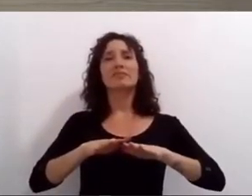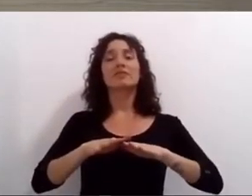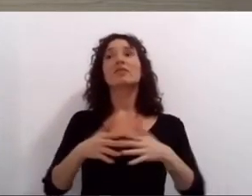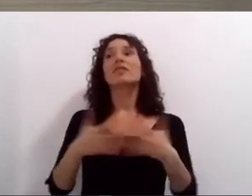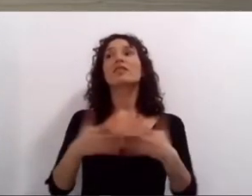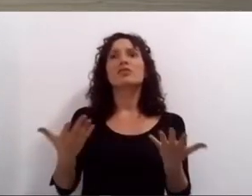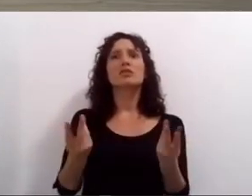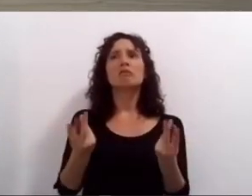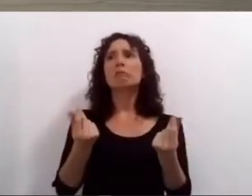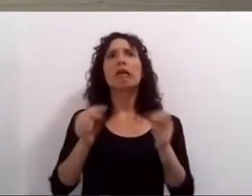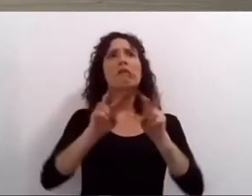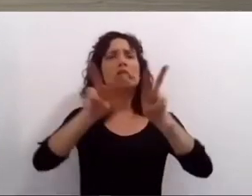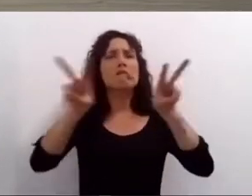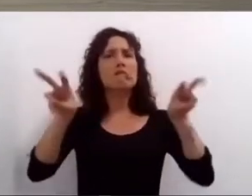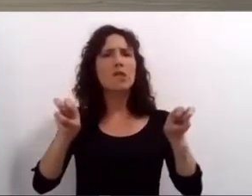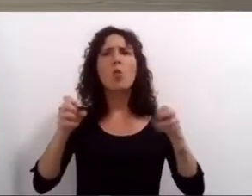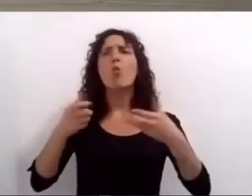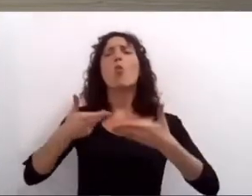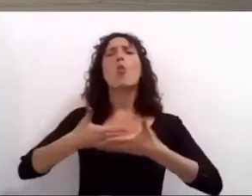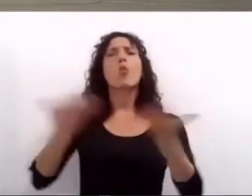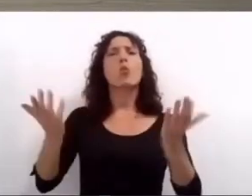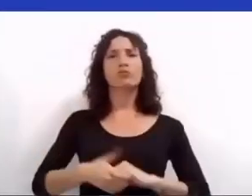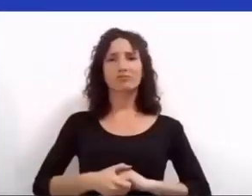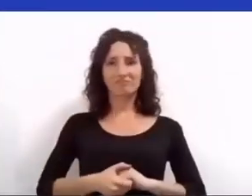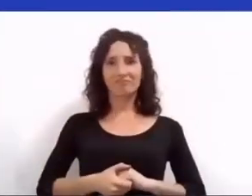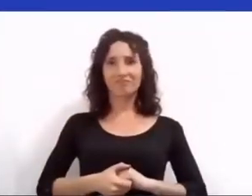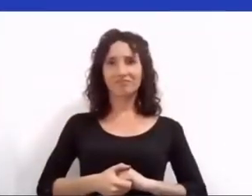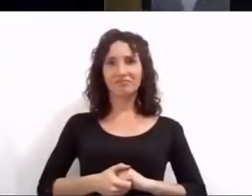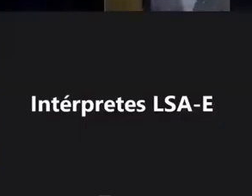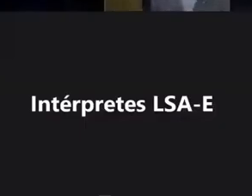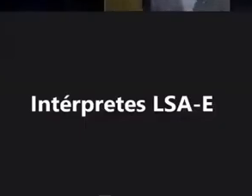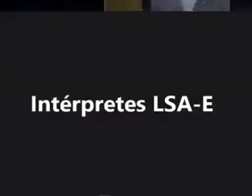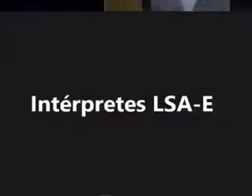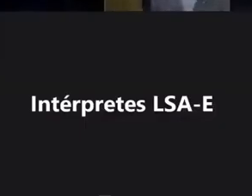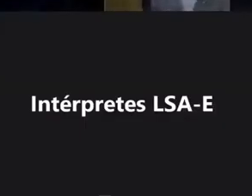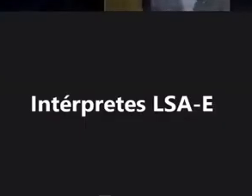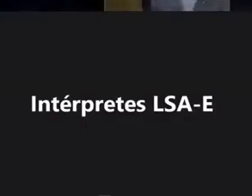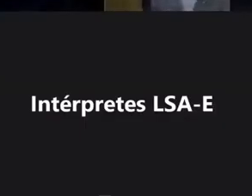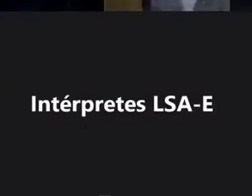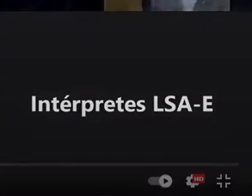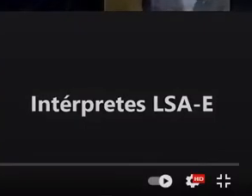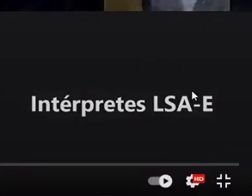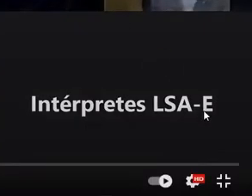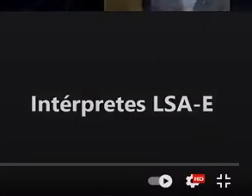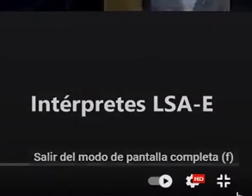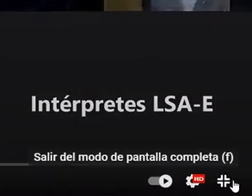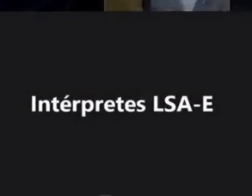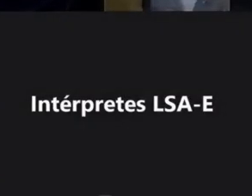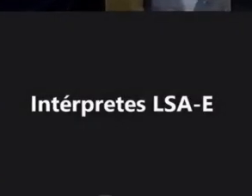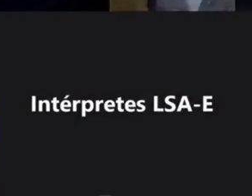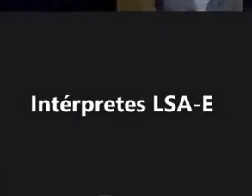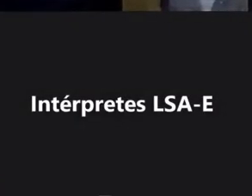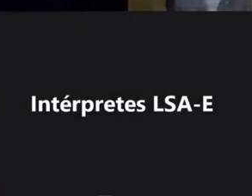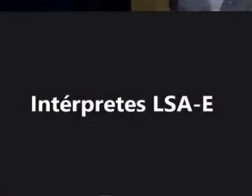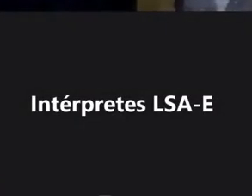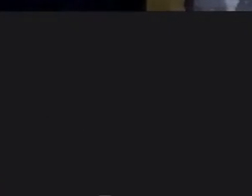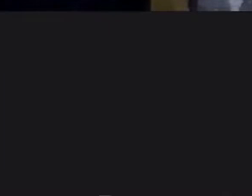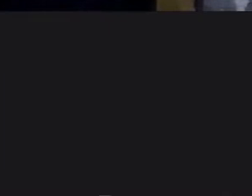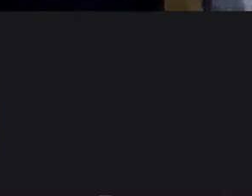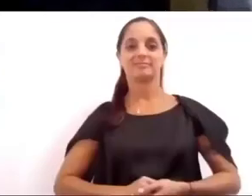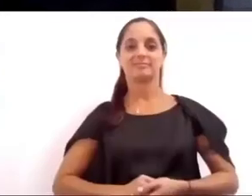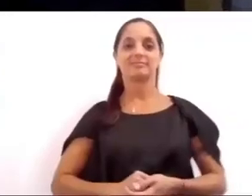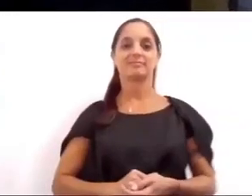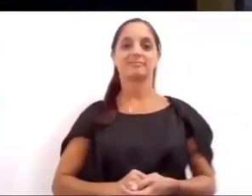la recaudación y los recursos públicos en su punto más bajo la recaudación llegó a caer en un 40% para eso